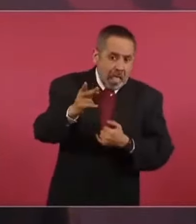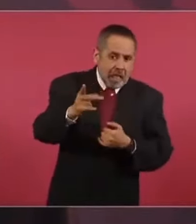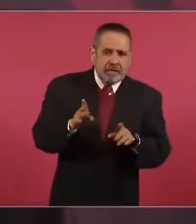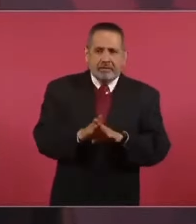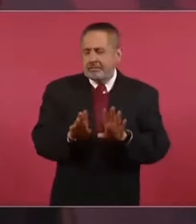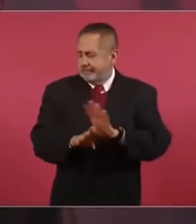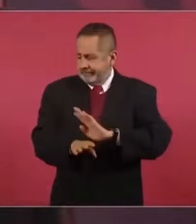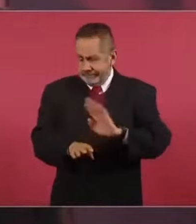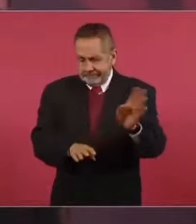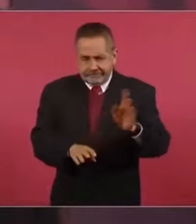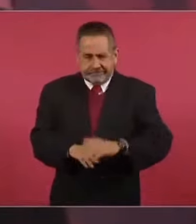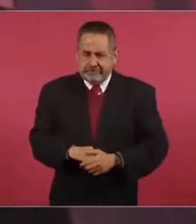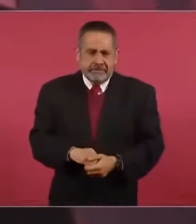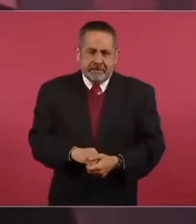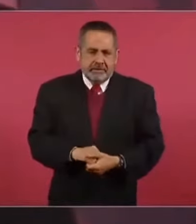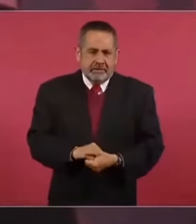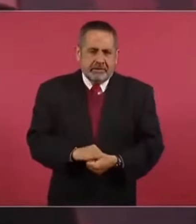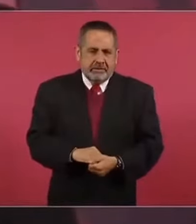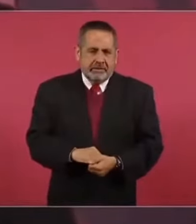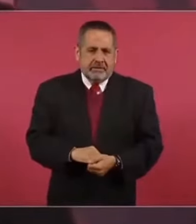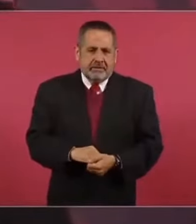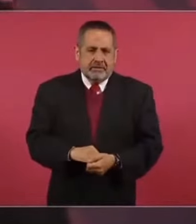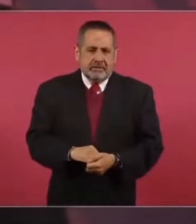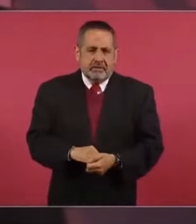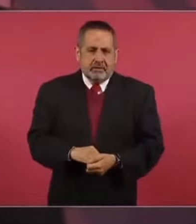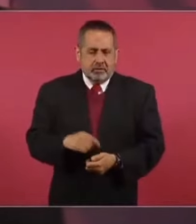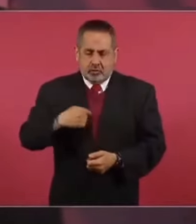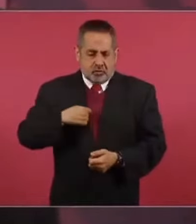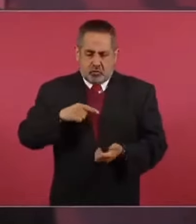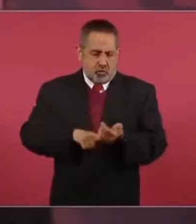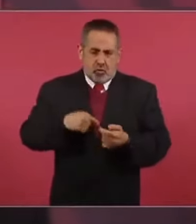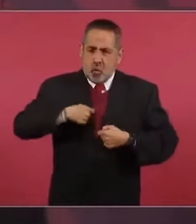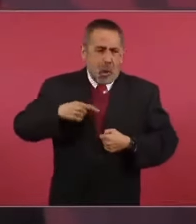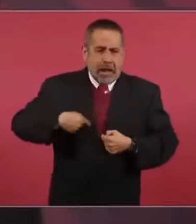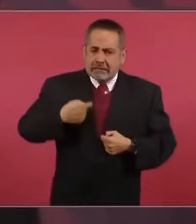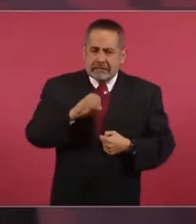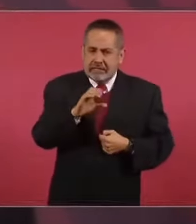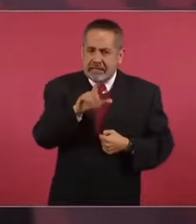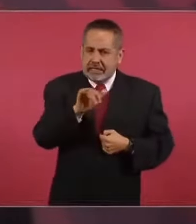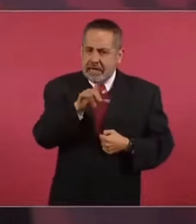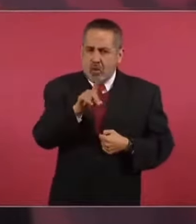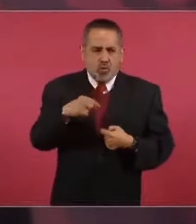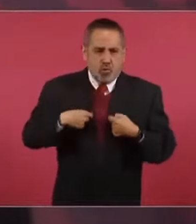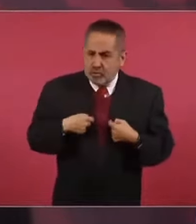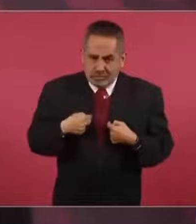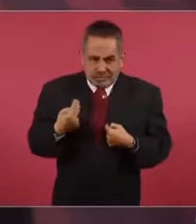yo no soy Claudio, pues, o sea,